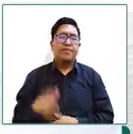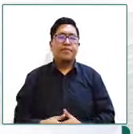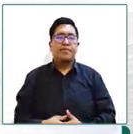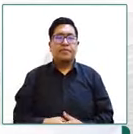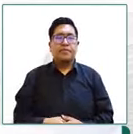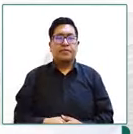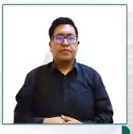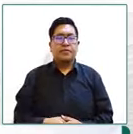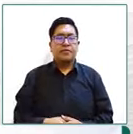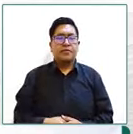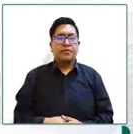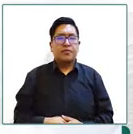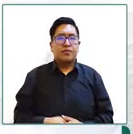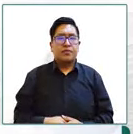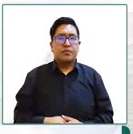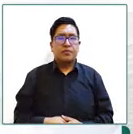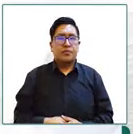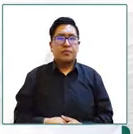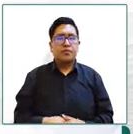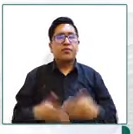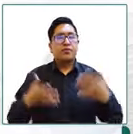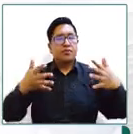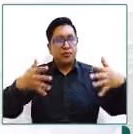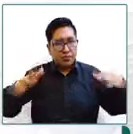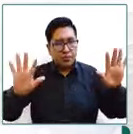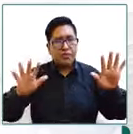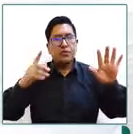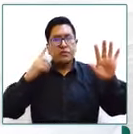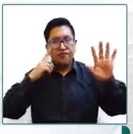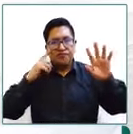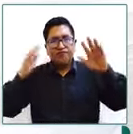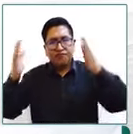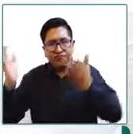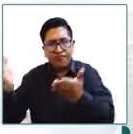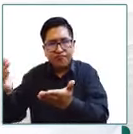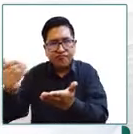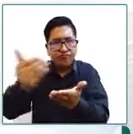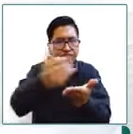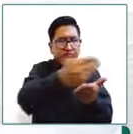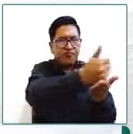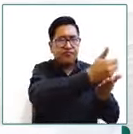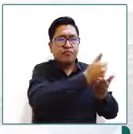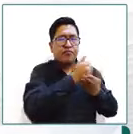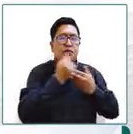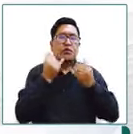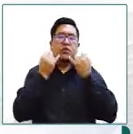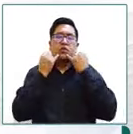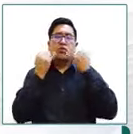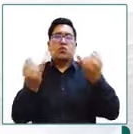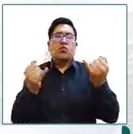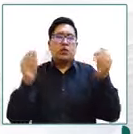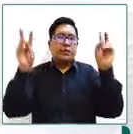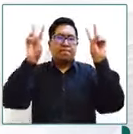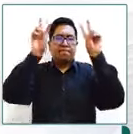pues se han ido recolectando información de las instancias